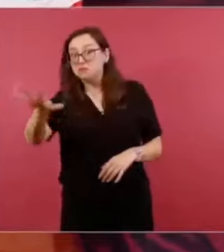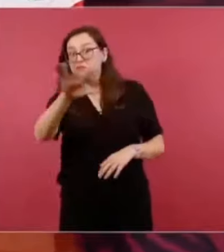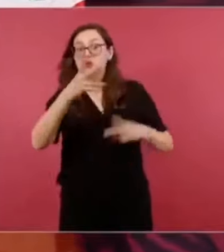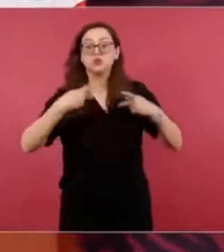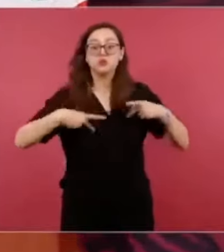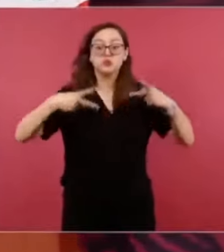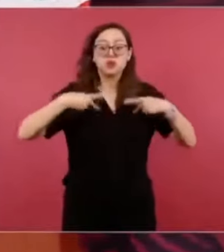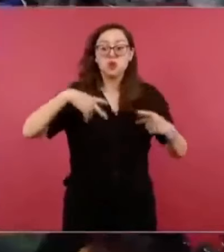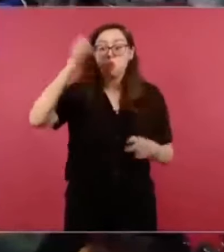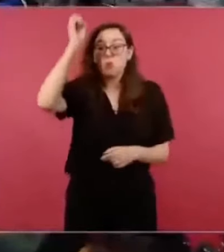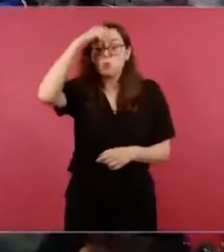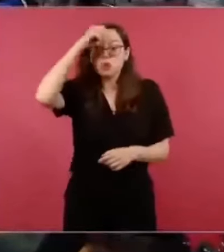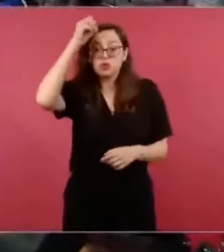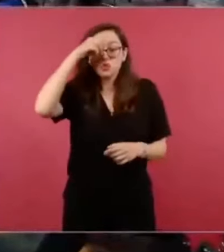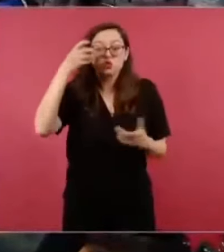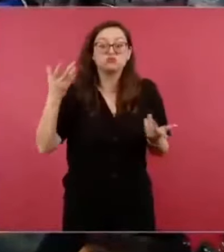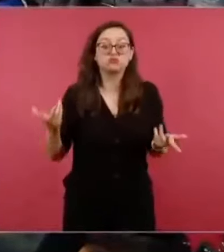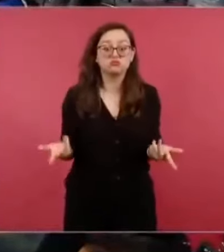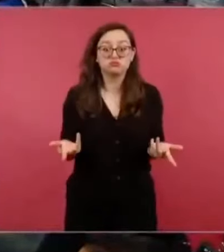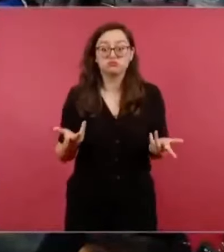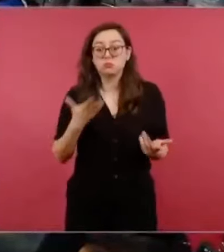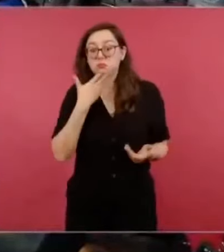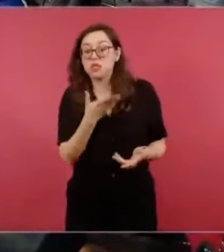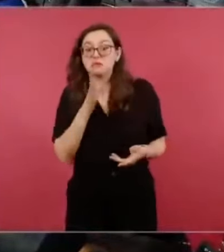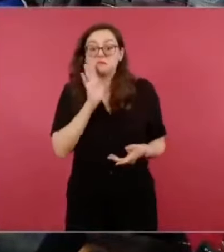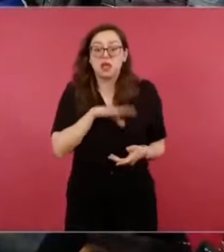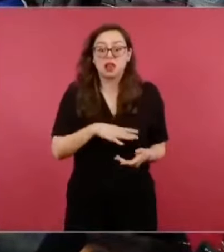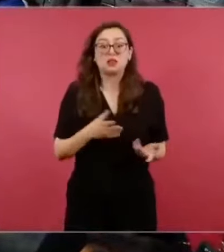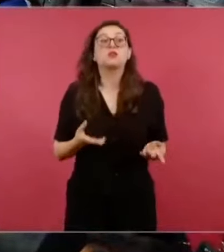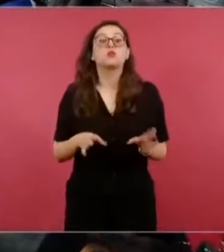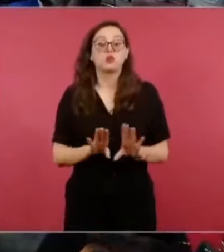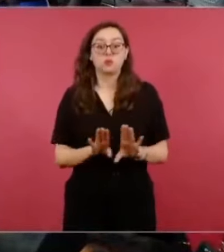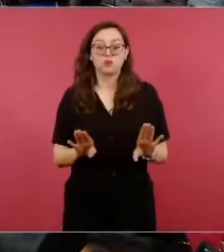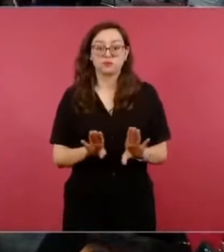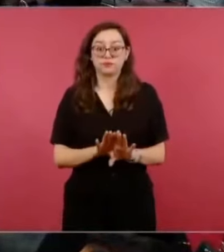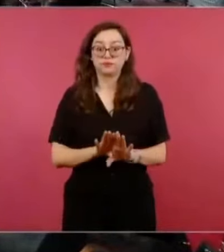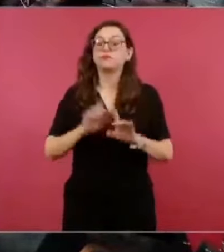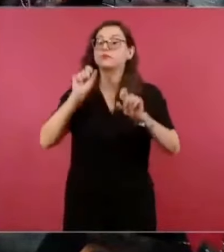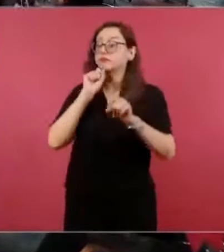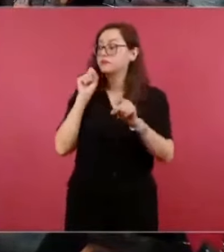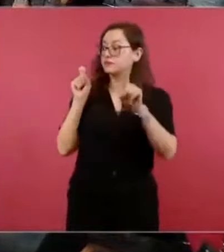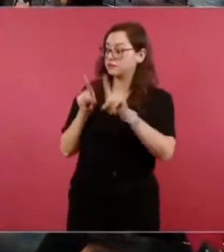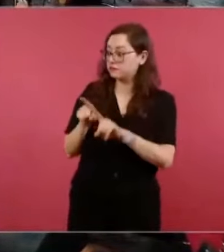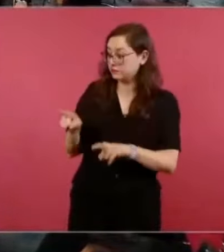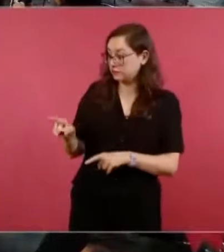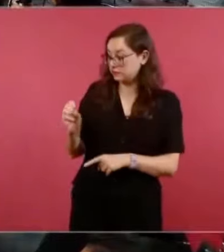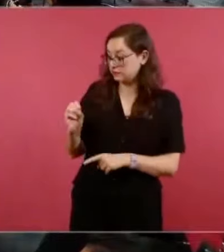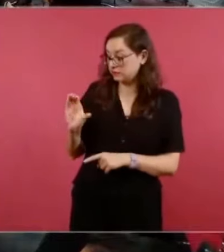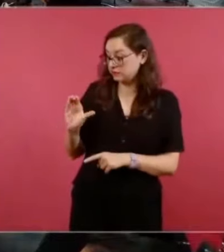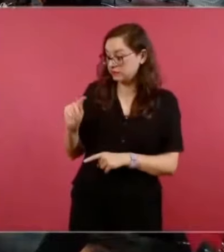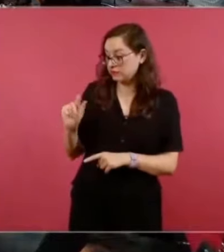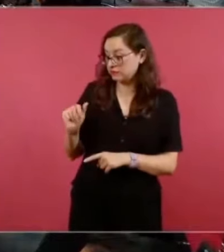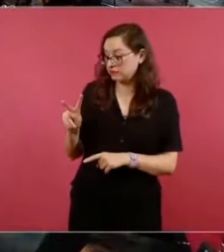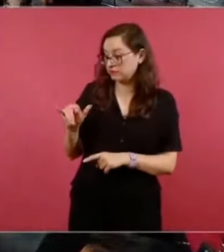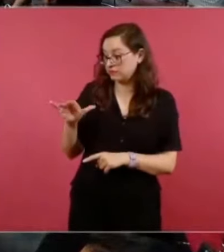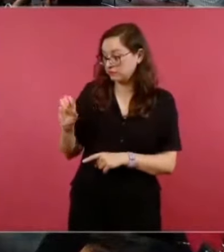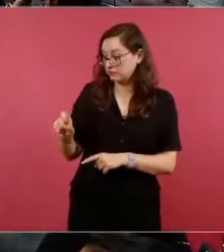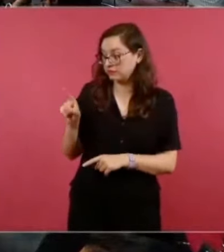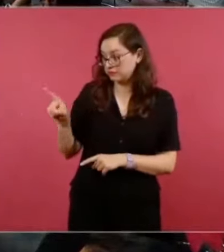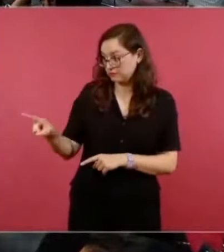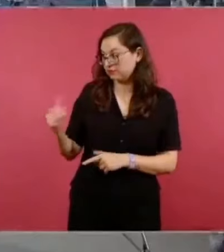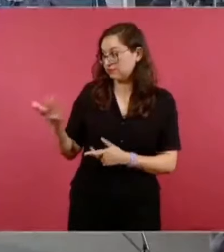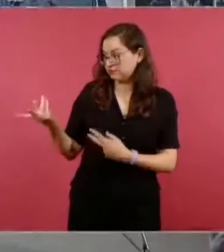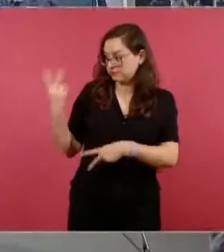Como le agradecemos a Octavia la información,